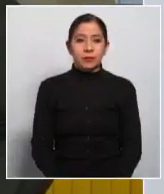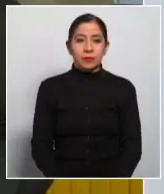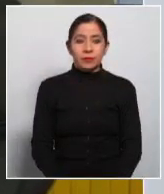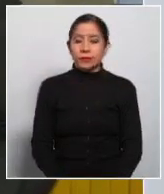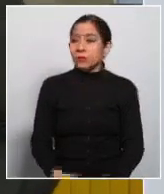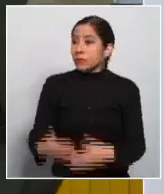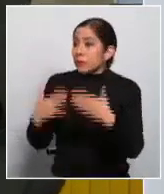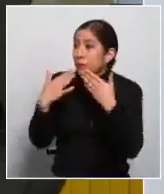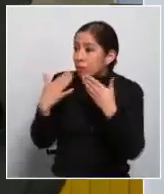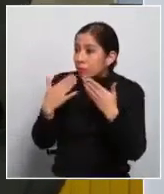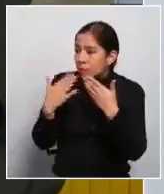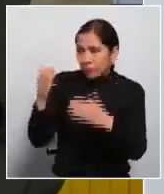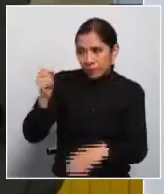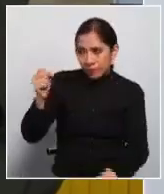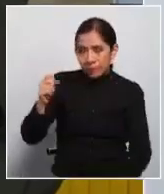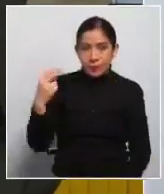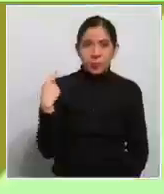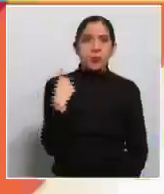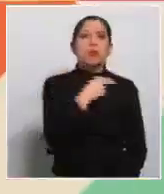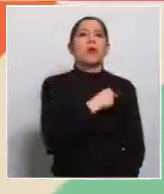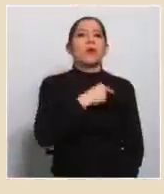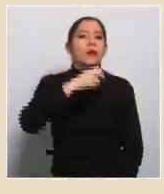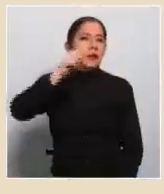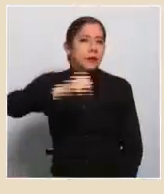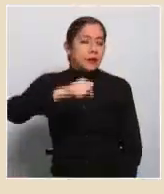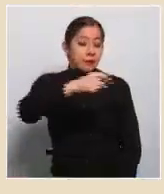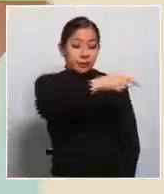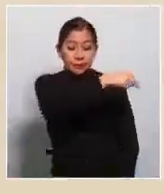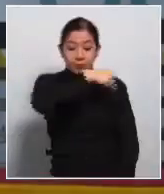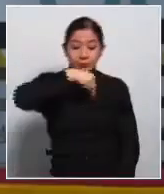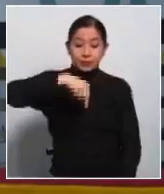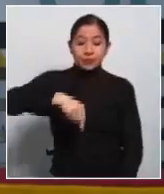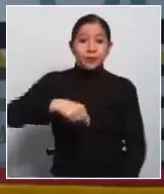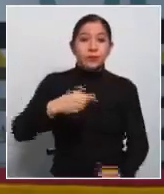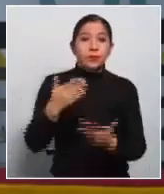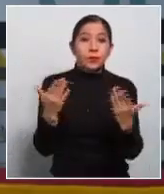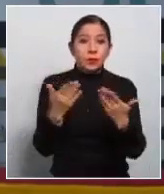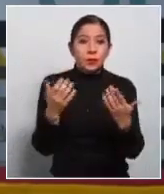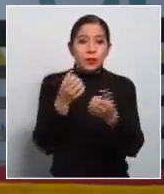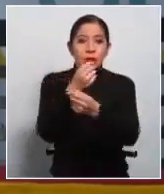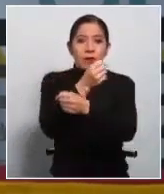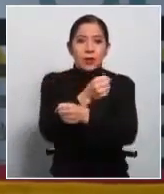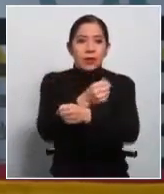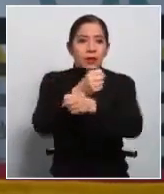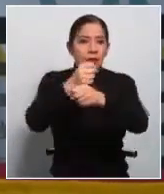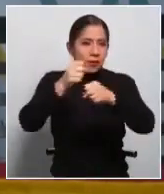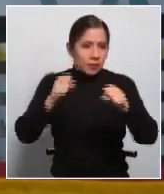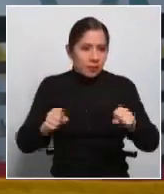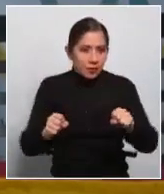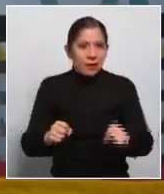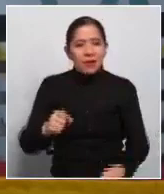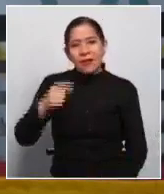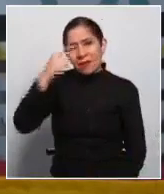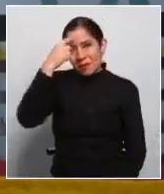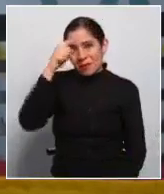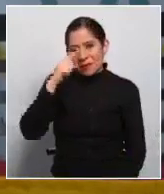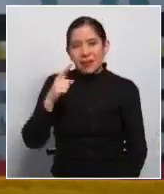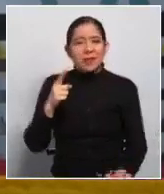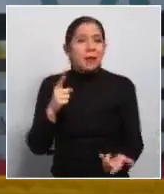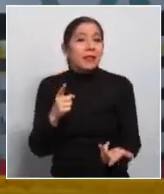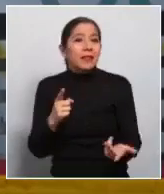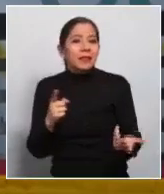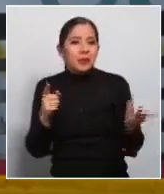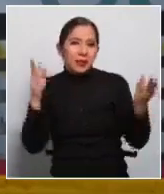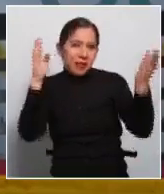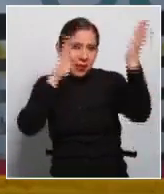Muchísimas gracias Lorena, nosotros evidentemente nos hemos trasladado hasta el Salón Rojo del municipio de Cobija, muy preocupados realmente